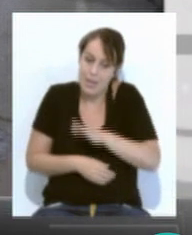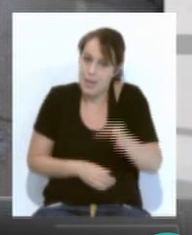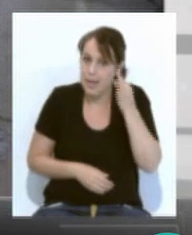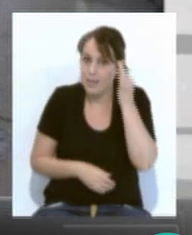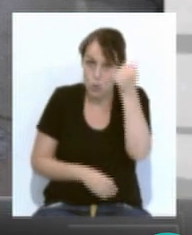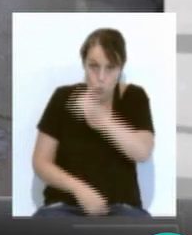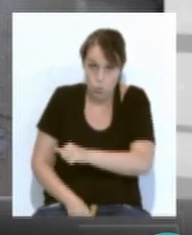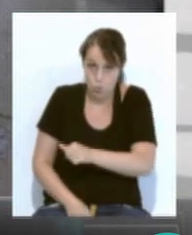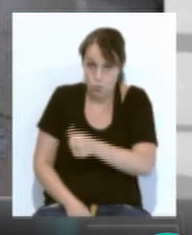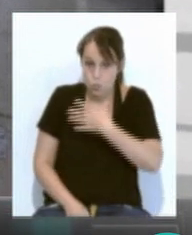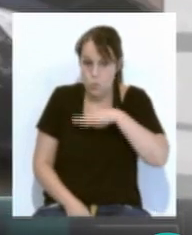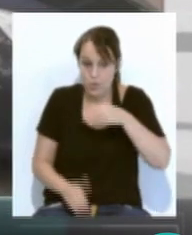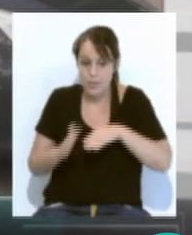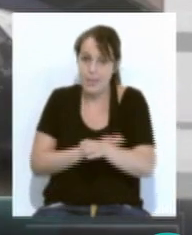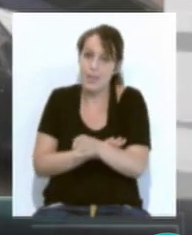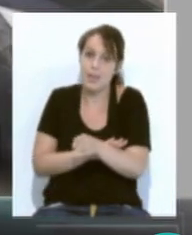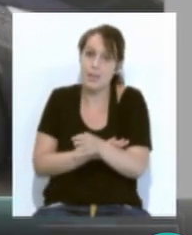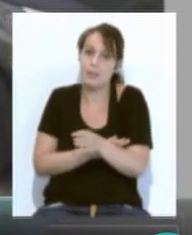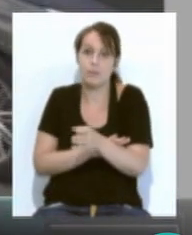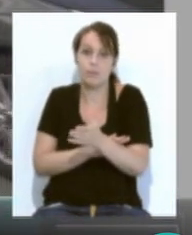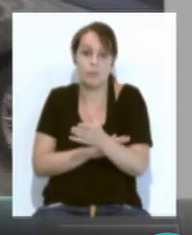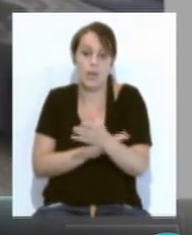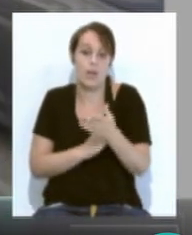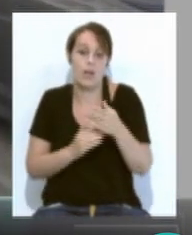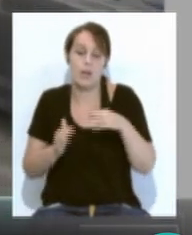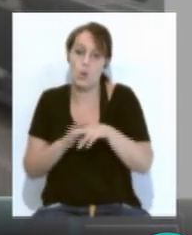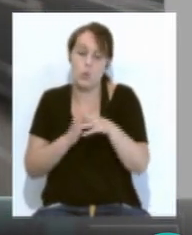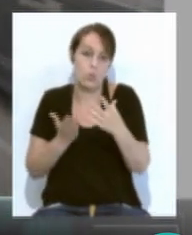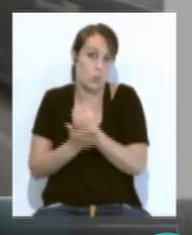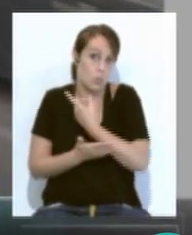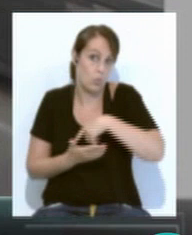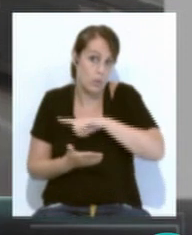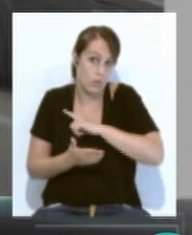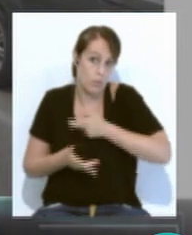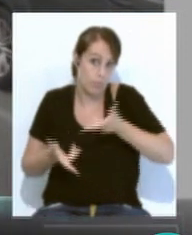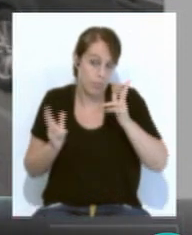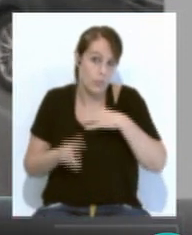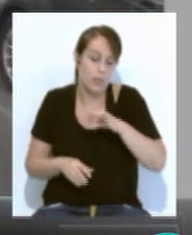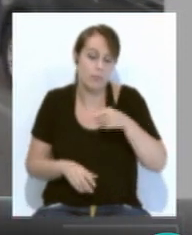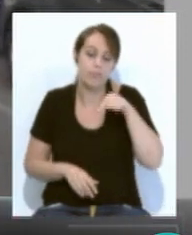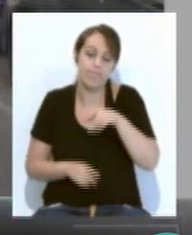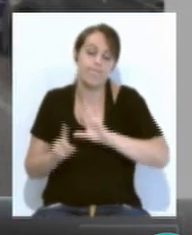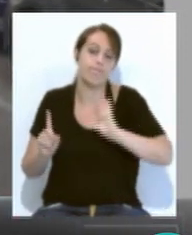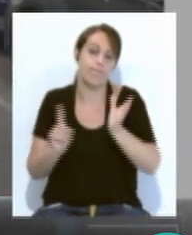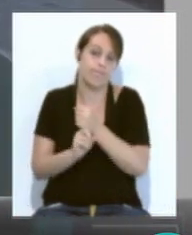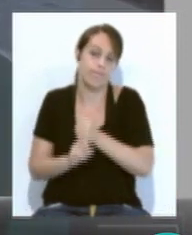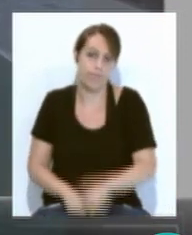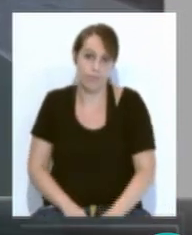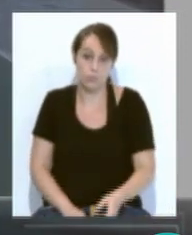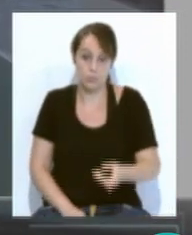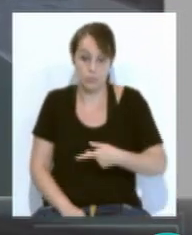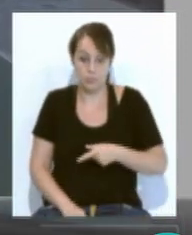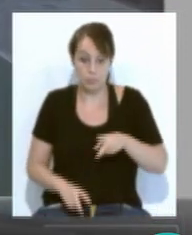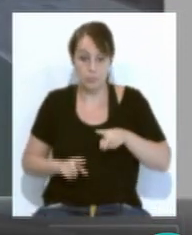hijos pudieran acceder a todos nuestros recursos y eso lo hemos logrado. Desde un